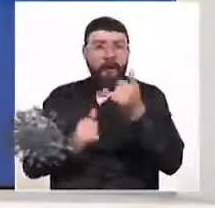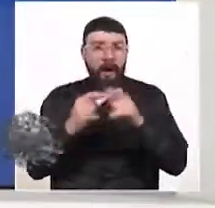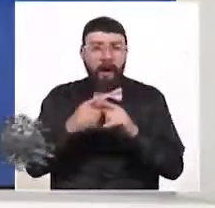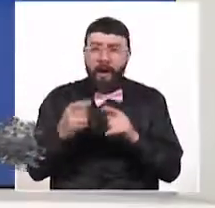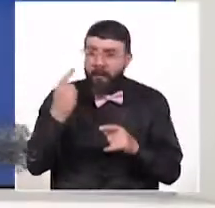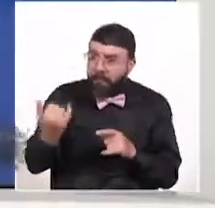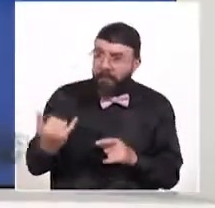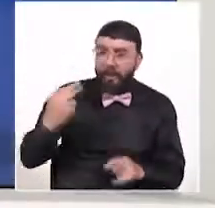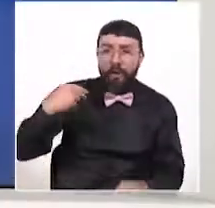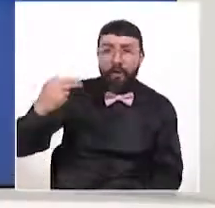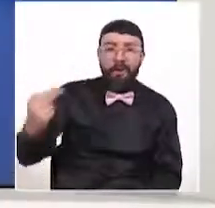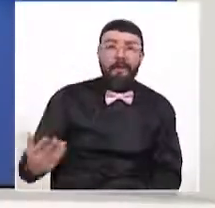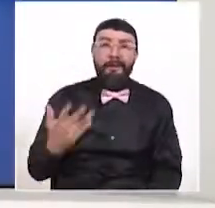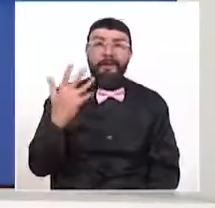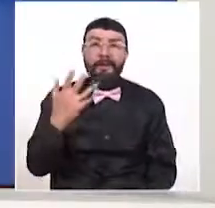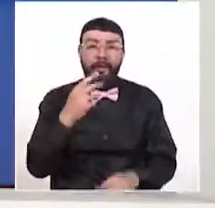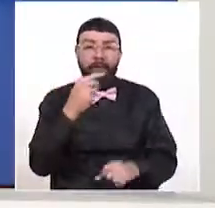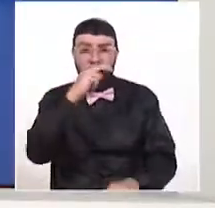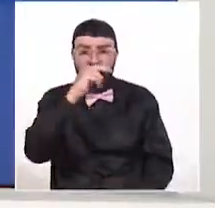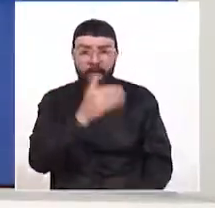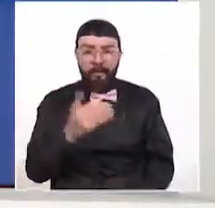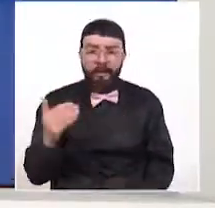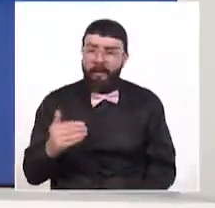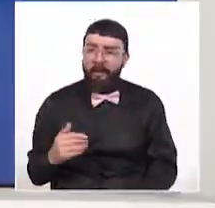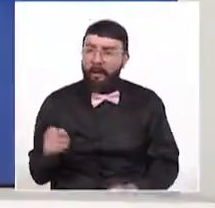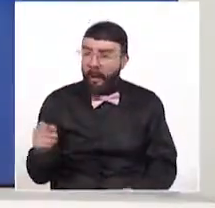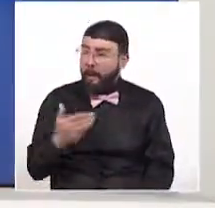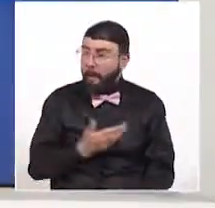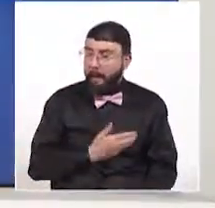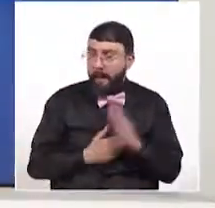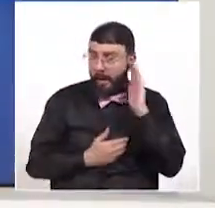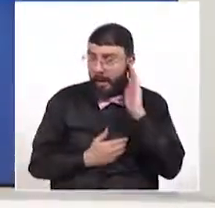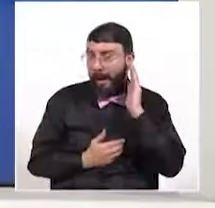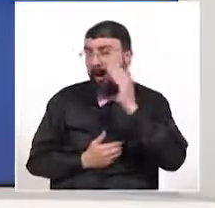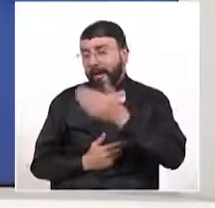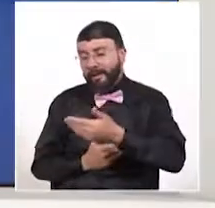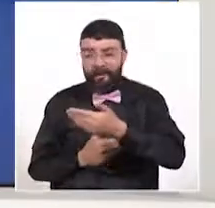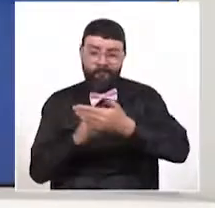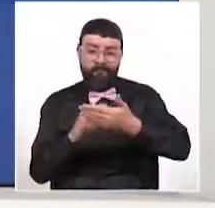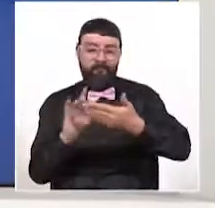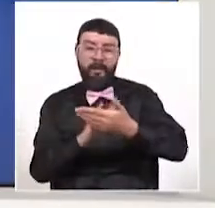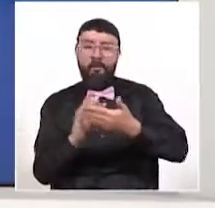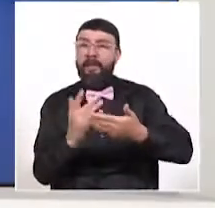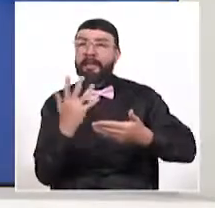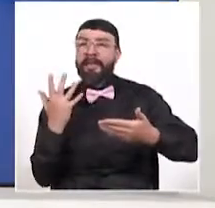historia de cinco niños que dependen del celular de su mamá para poder recibir sus clases.